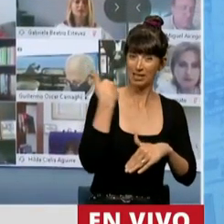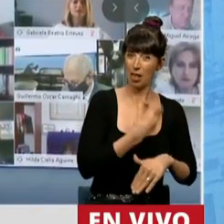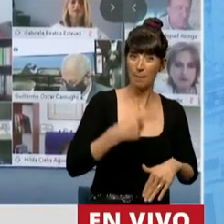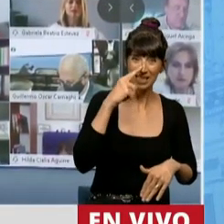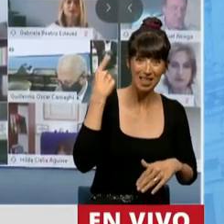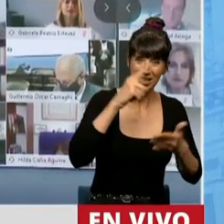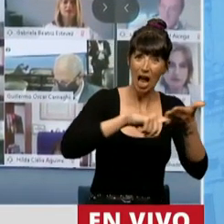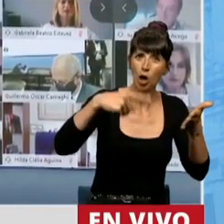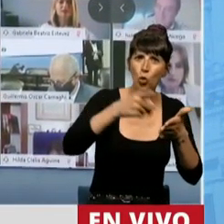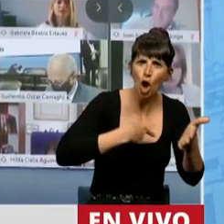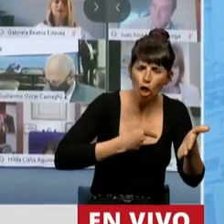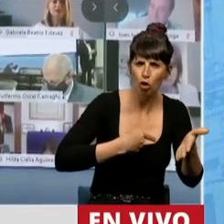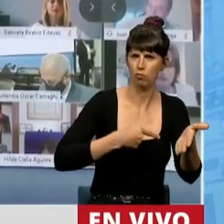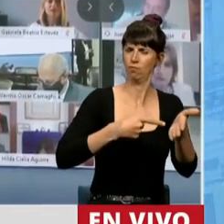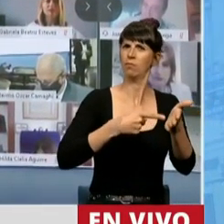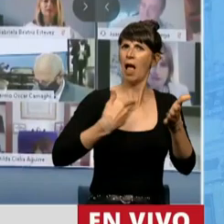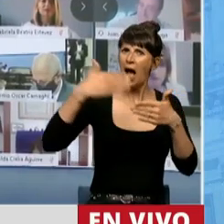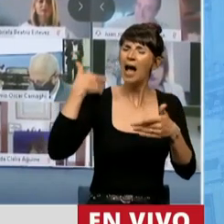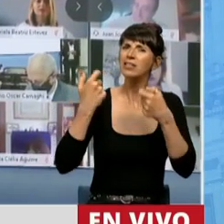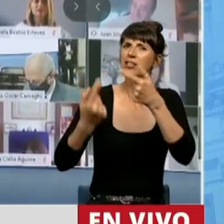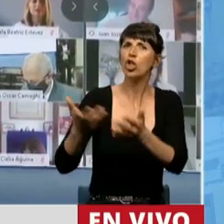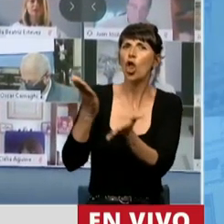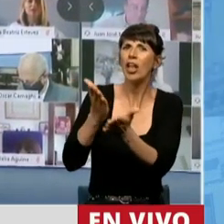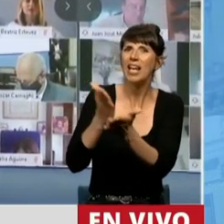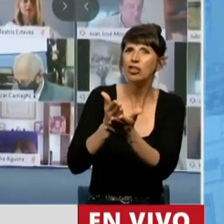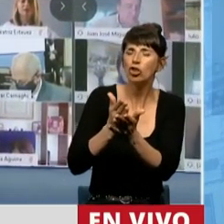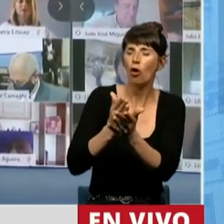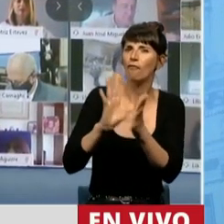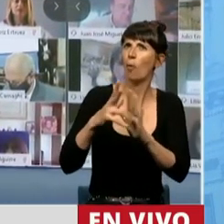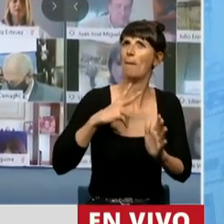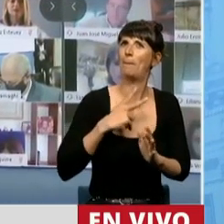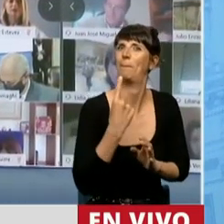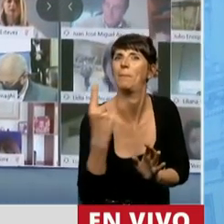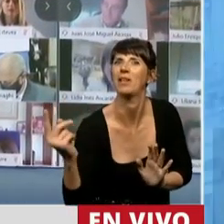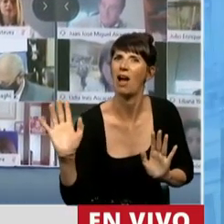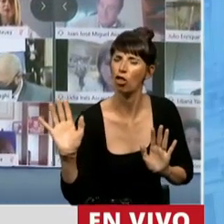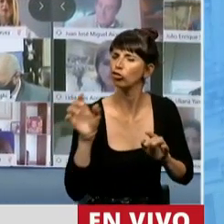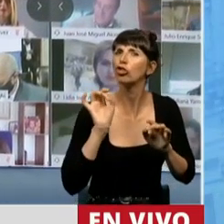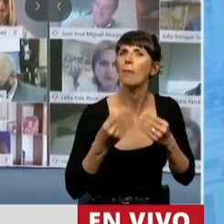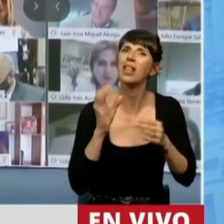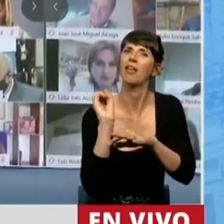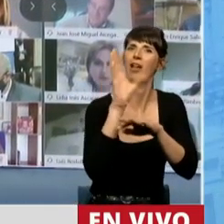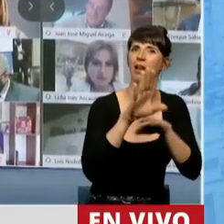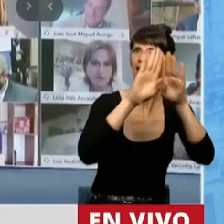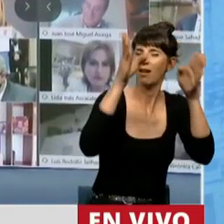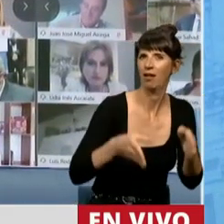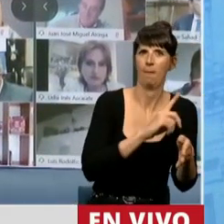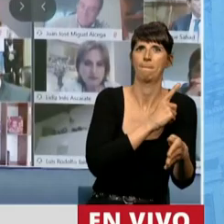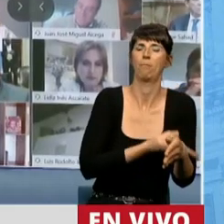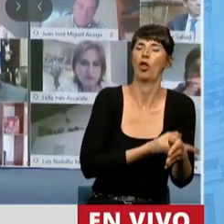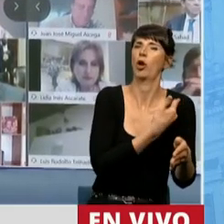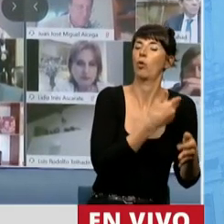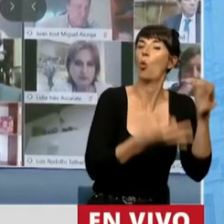habían generado derechos subjetivos sólo pueden ser revisados en sede judicial y nunca por el Poder